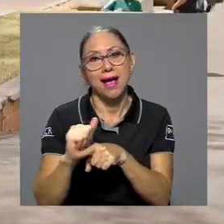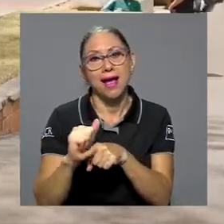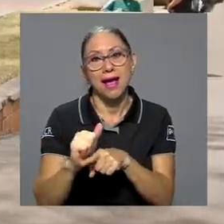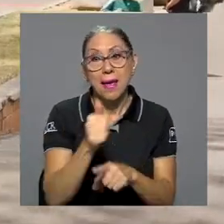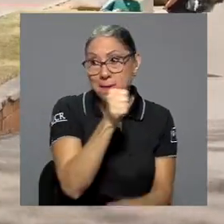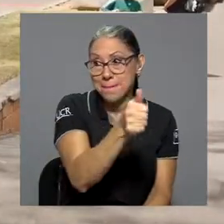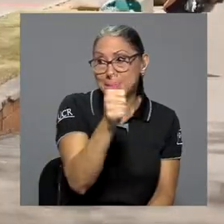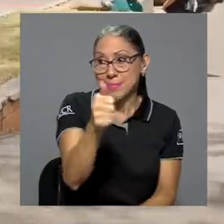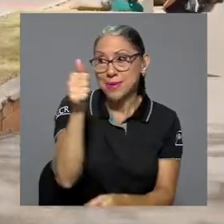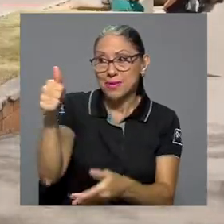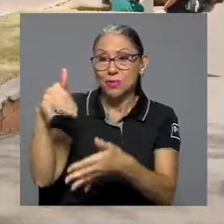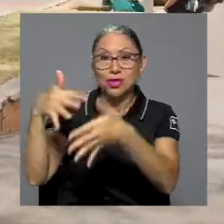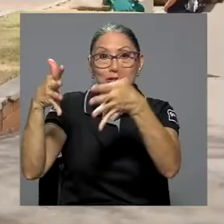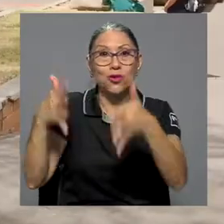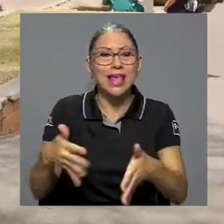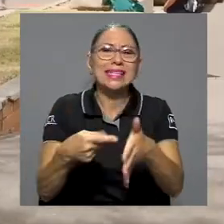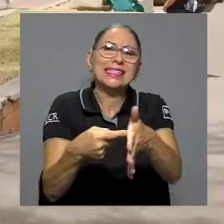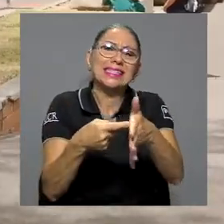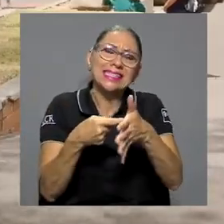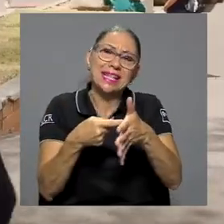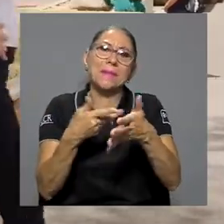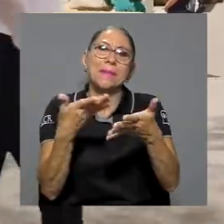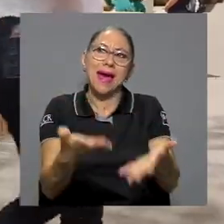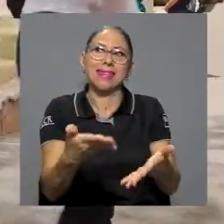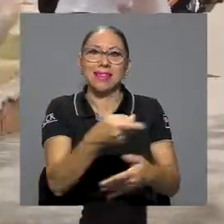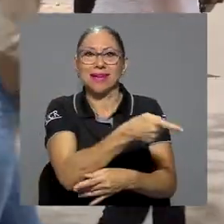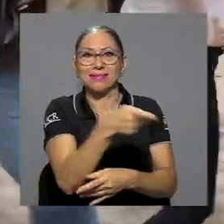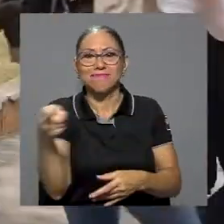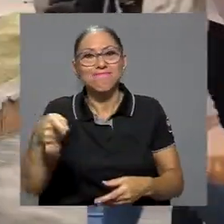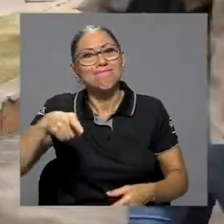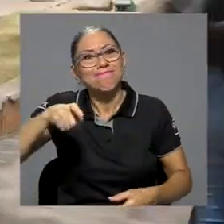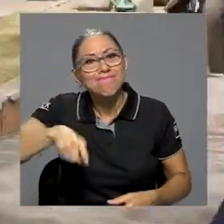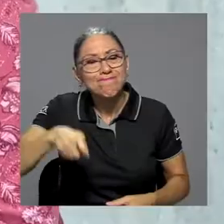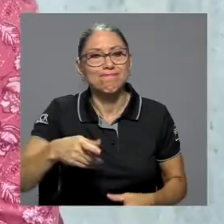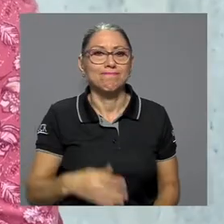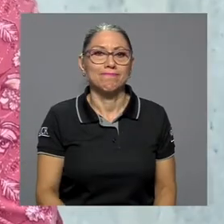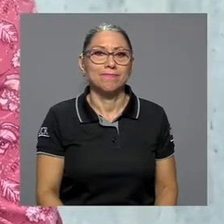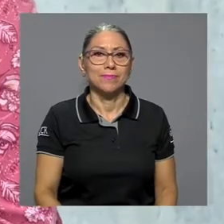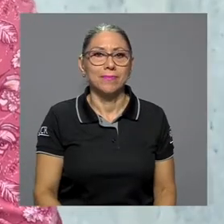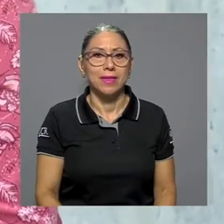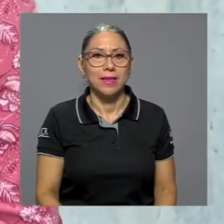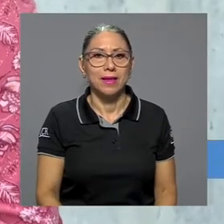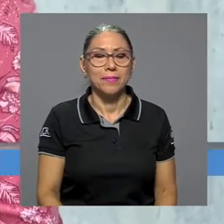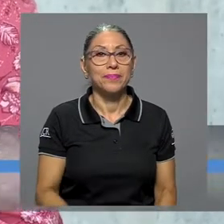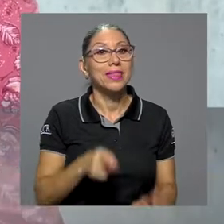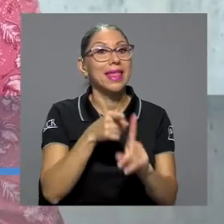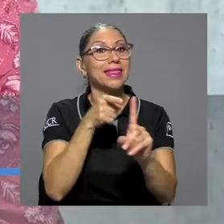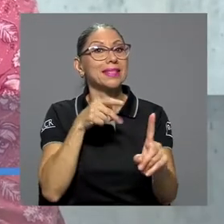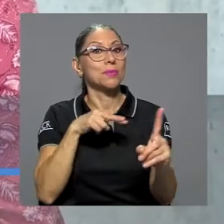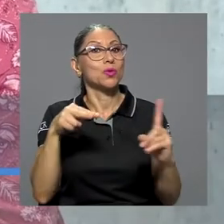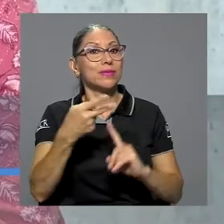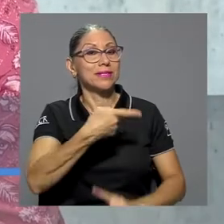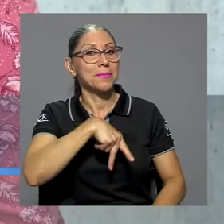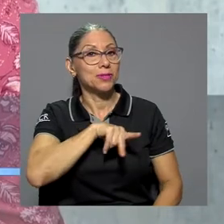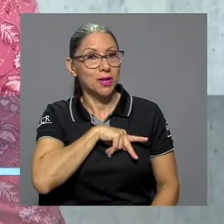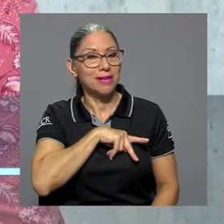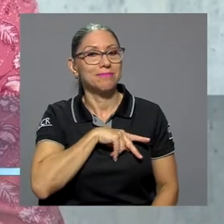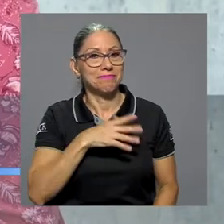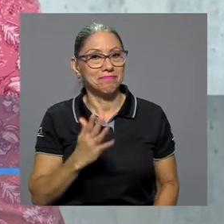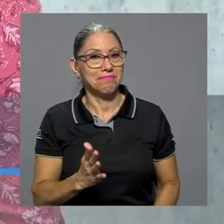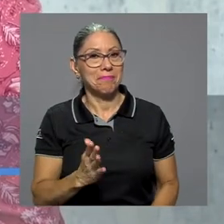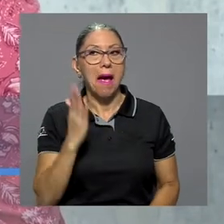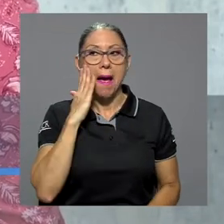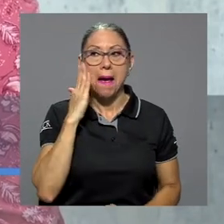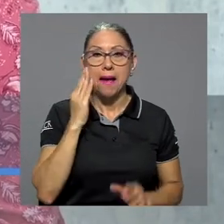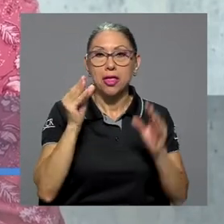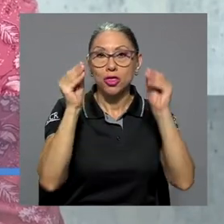un aspecto que los mismos estudiantes demandan al cuerpo docente. Desde un punto de vista personal, siento que las